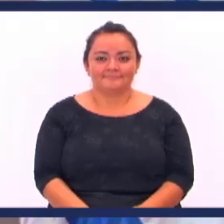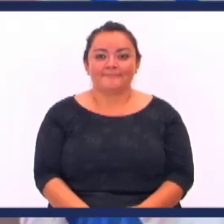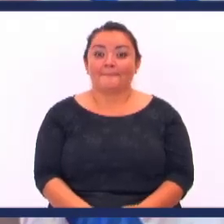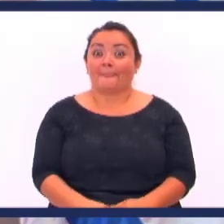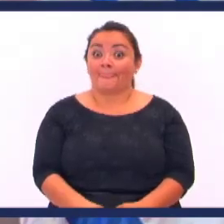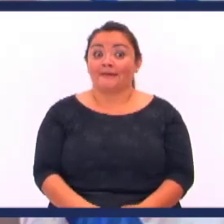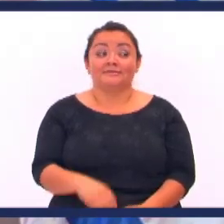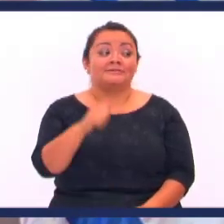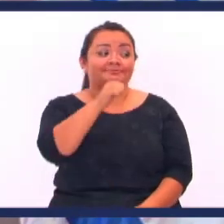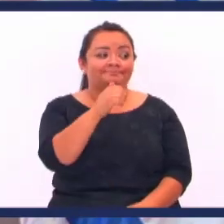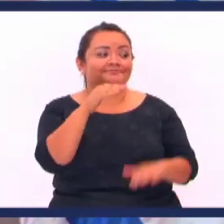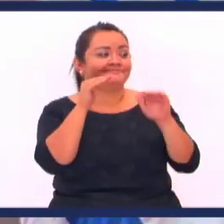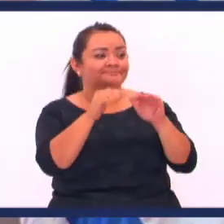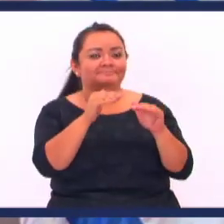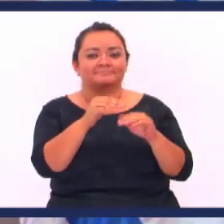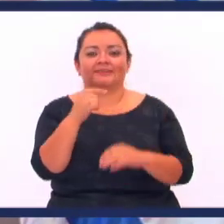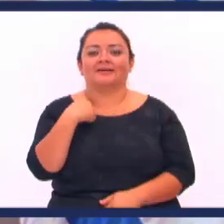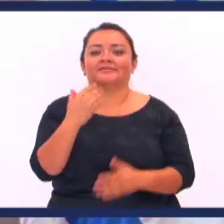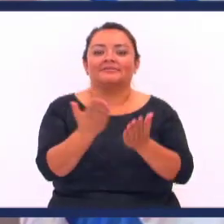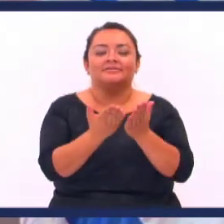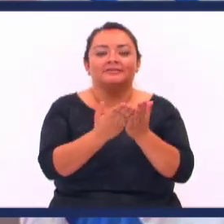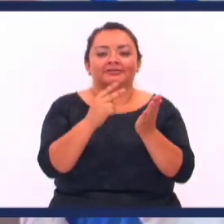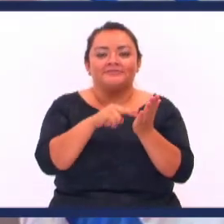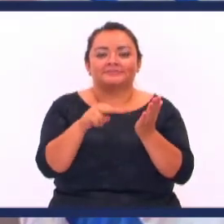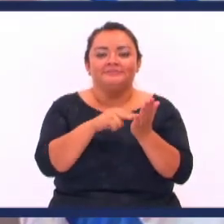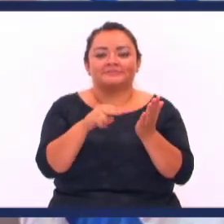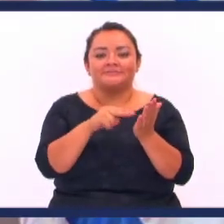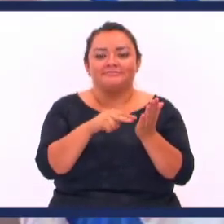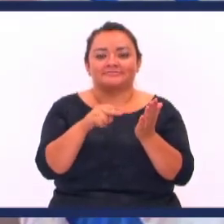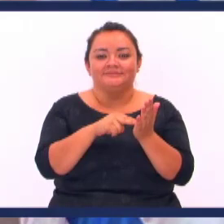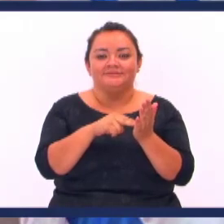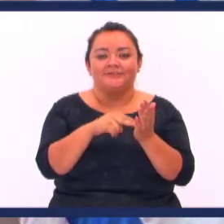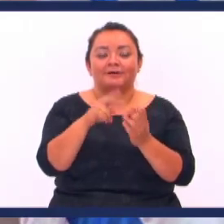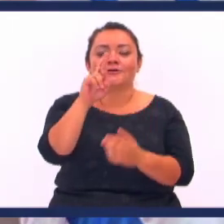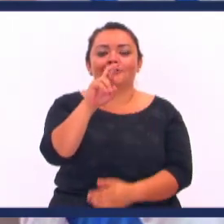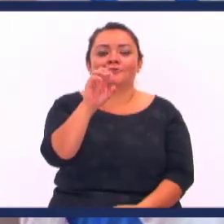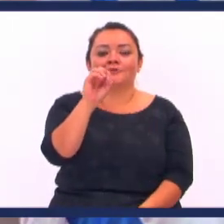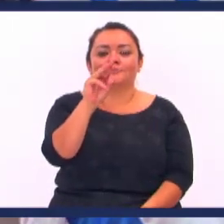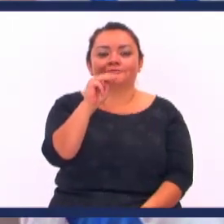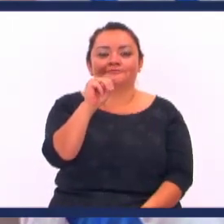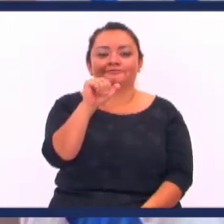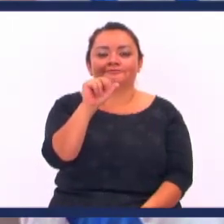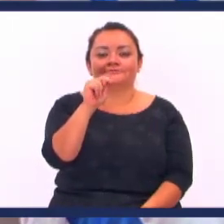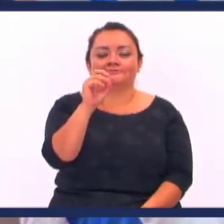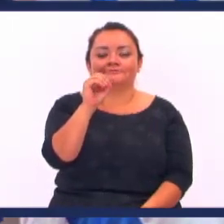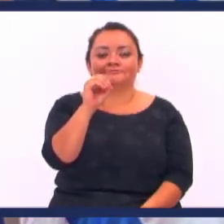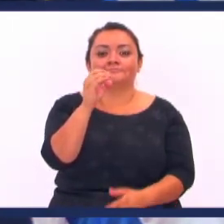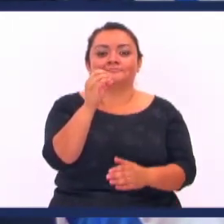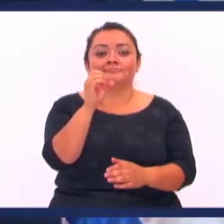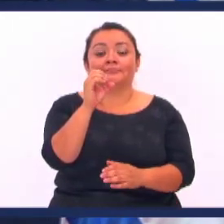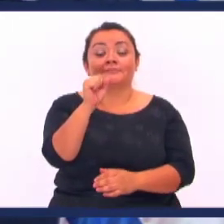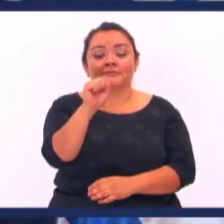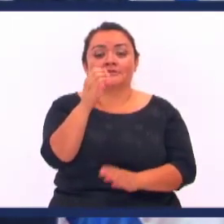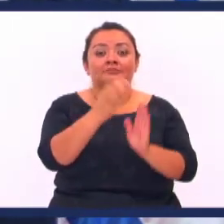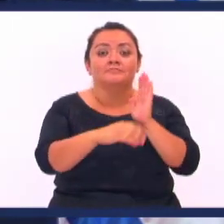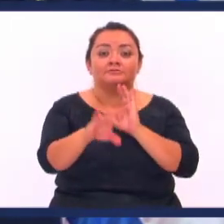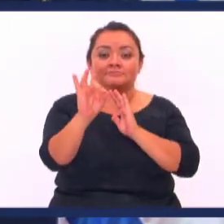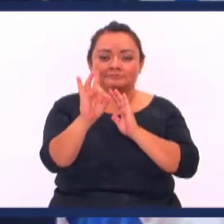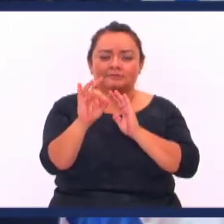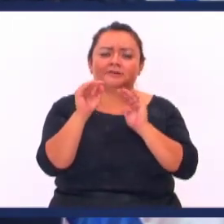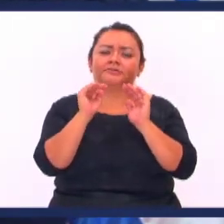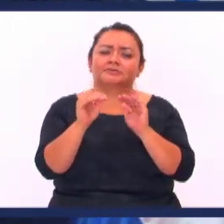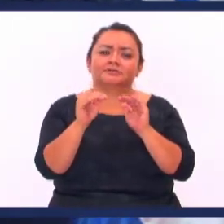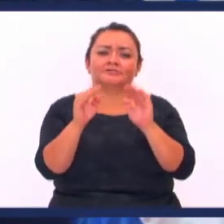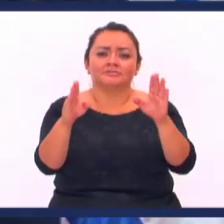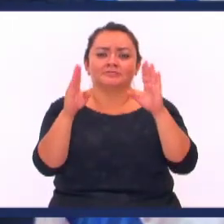Gracias Alex, que privilegio, abramos nuestras Biblias en la Carta a los Romanos capítulo 8 Un saludo para los que están en casa,